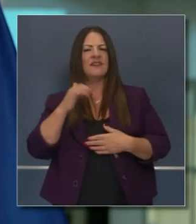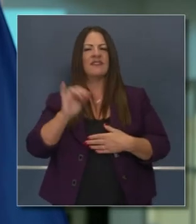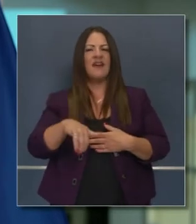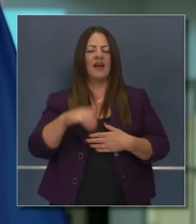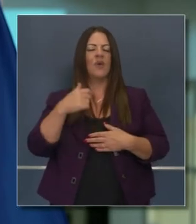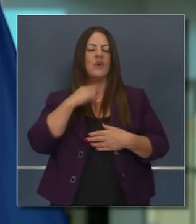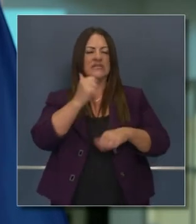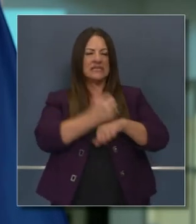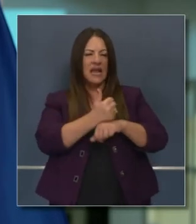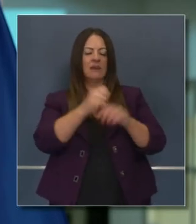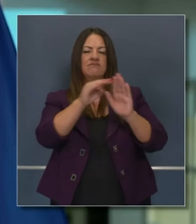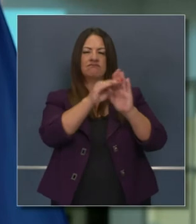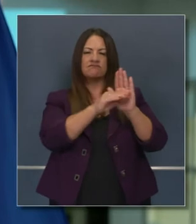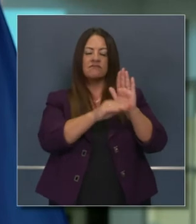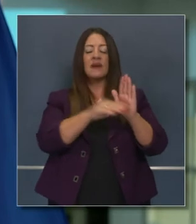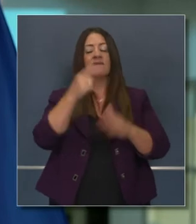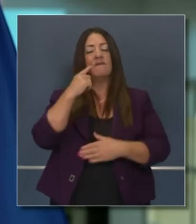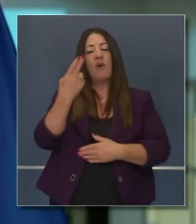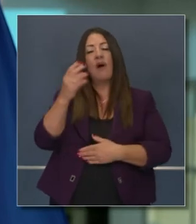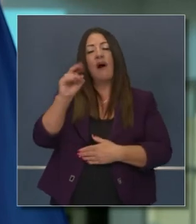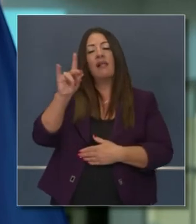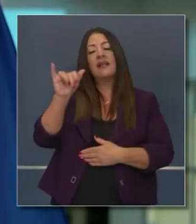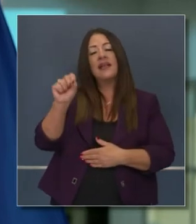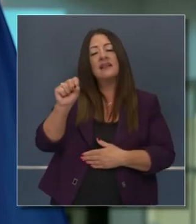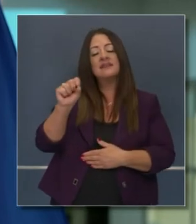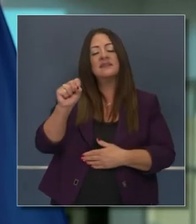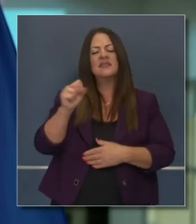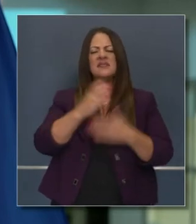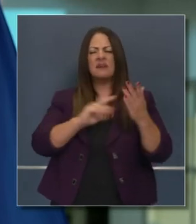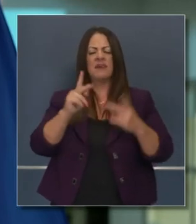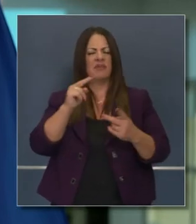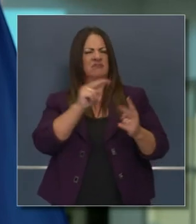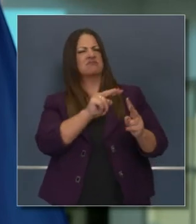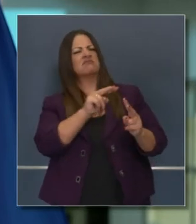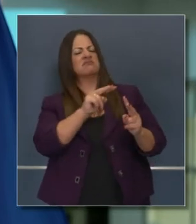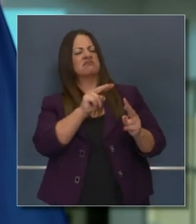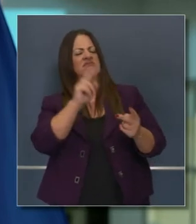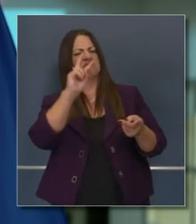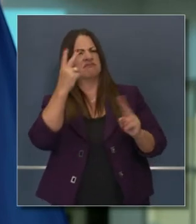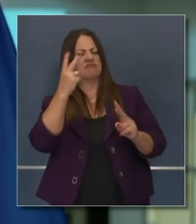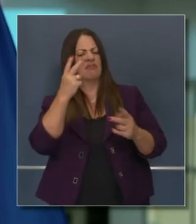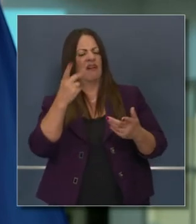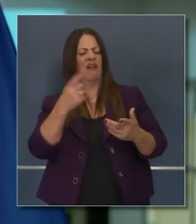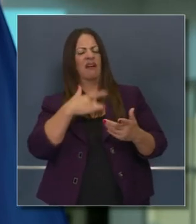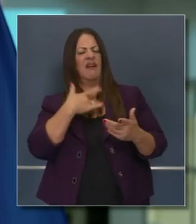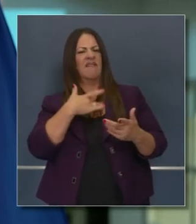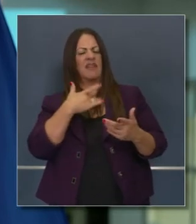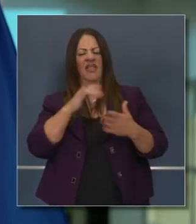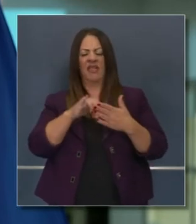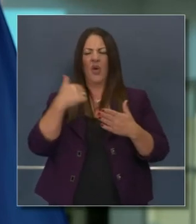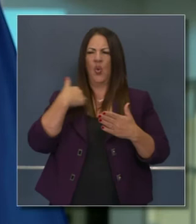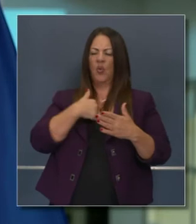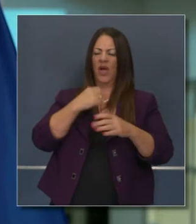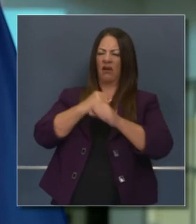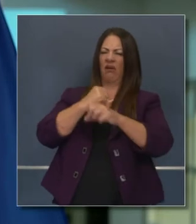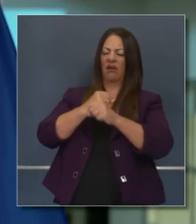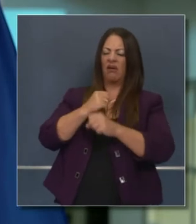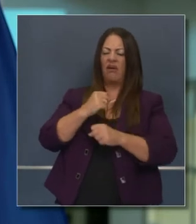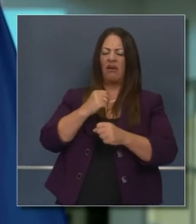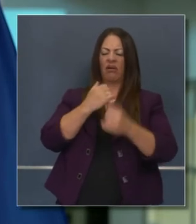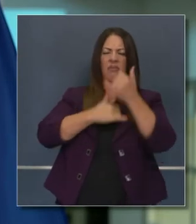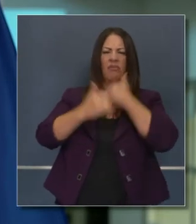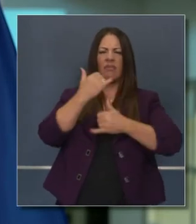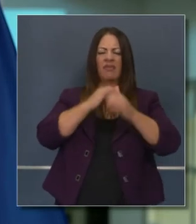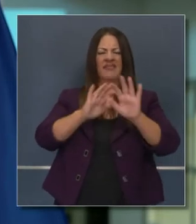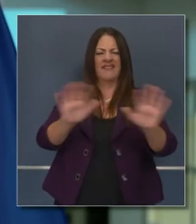lado, algunas personas piden que emitamos pautas para los días feriados. Personas que están engañando a